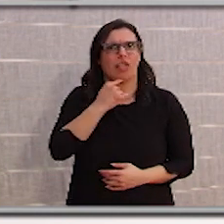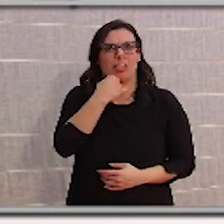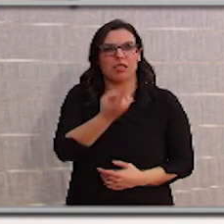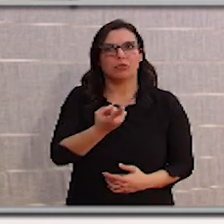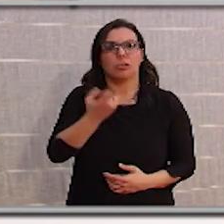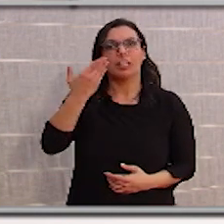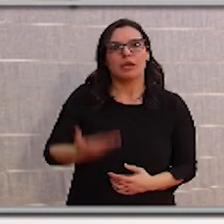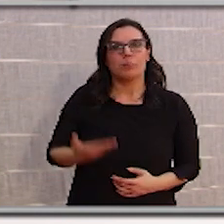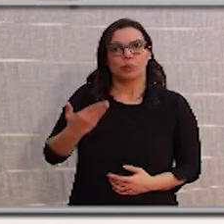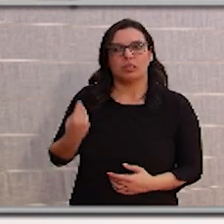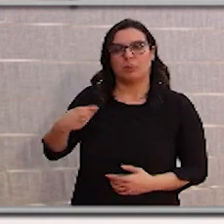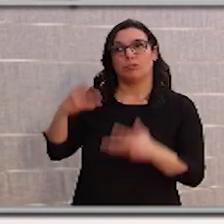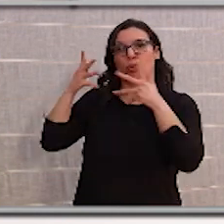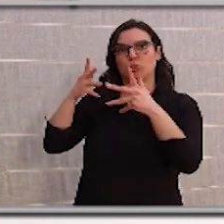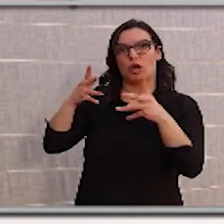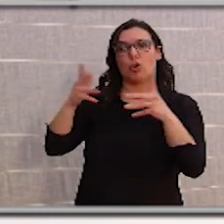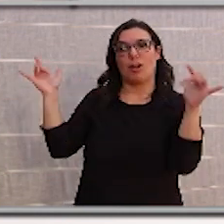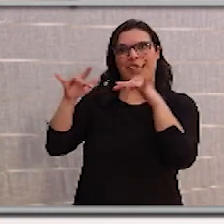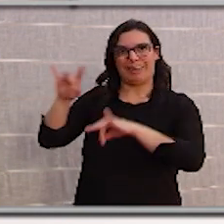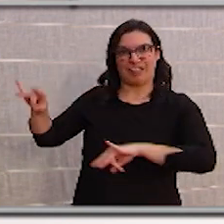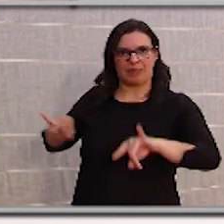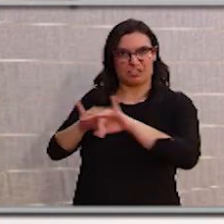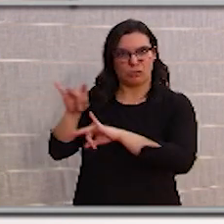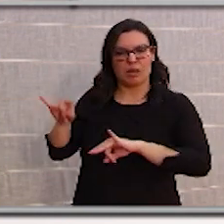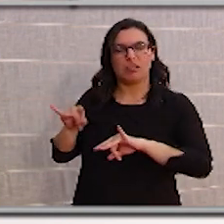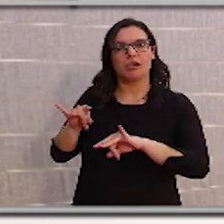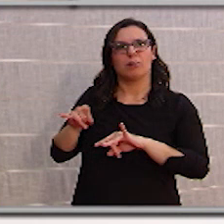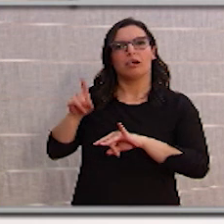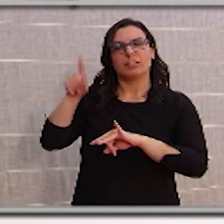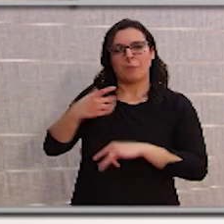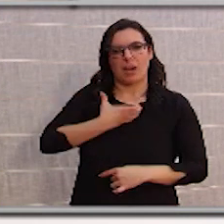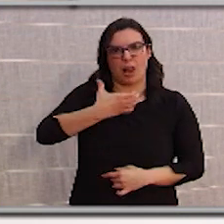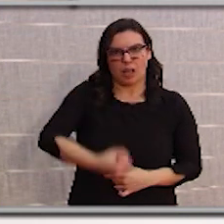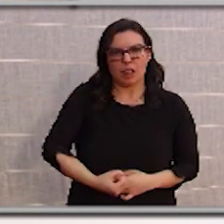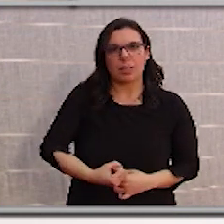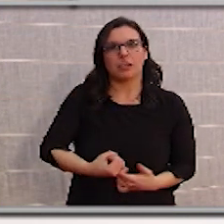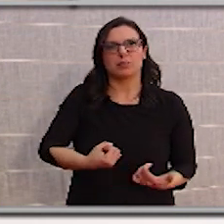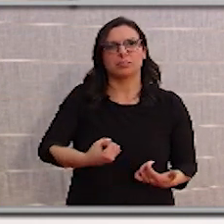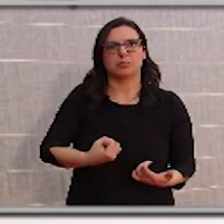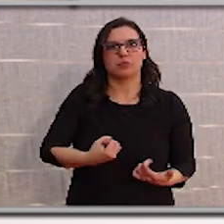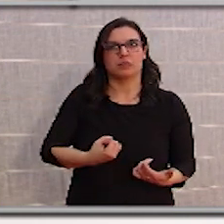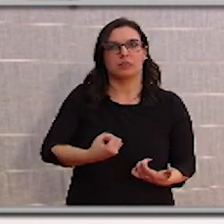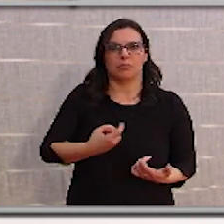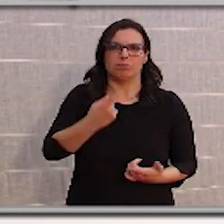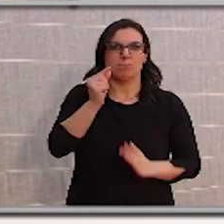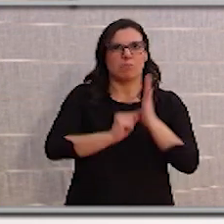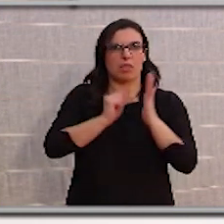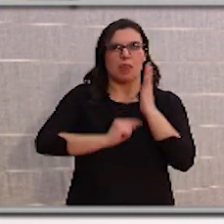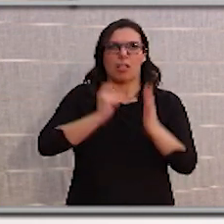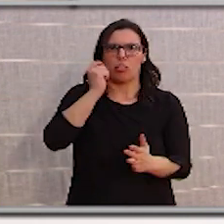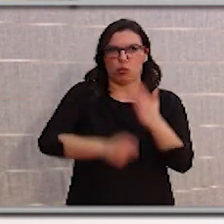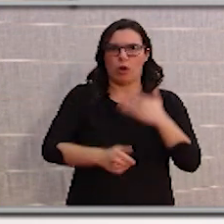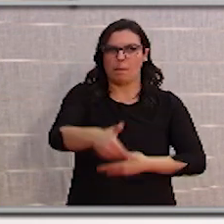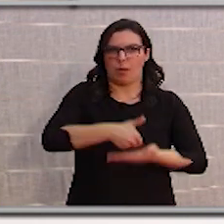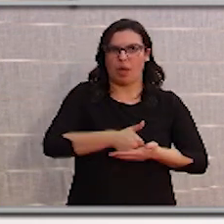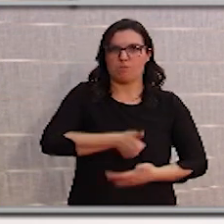solidarios con el Consejo Interterritorial. Somos solidarios también con nuestros alcaldes. Nuestros alcaldes a veces nos piden medidas más duras. Nosotros a veces